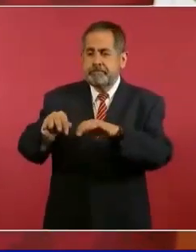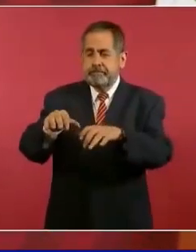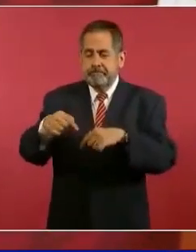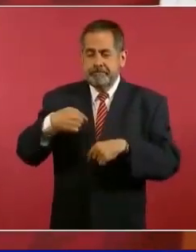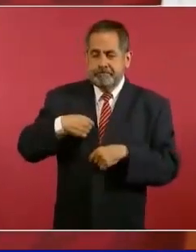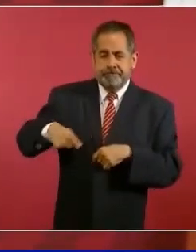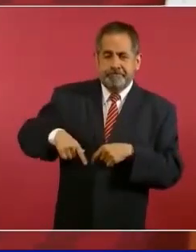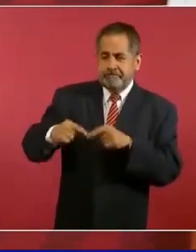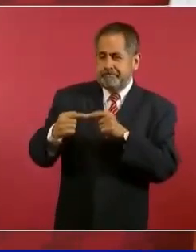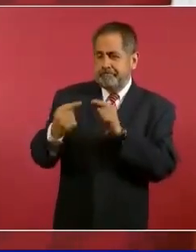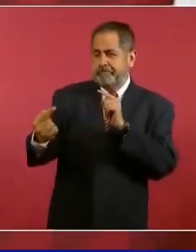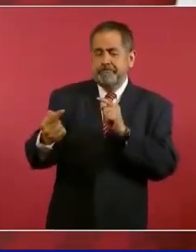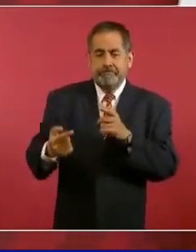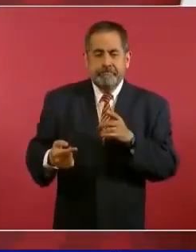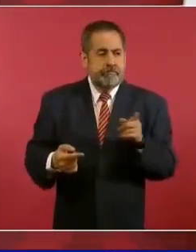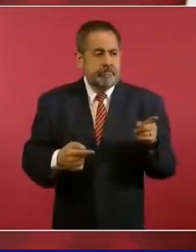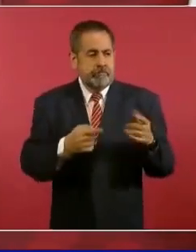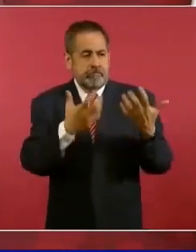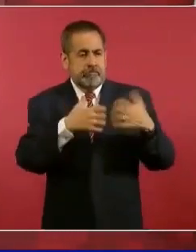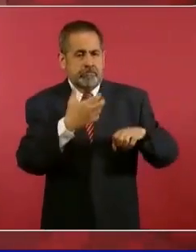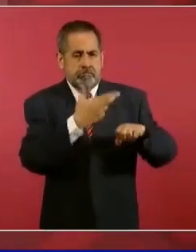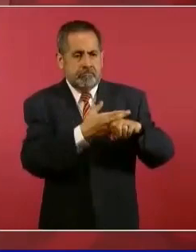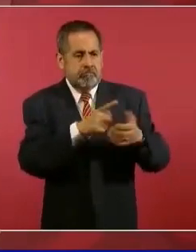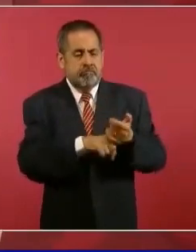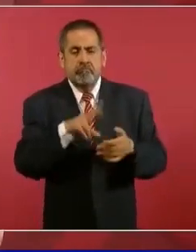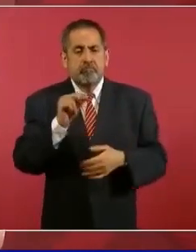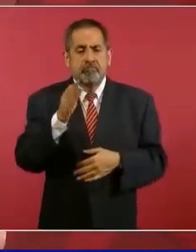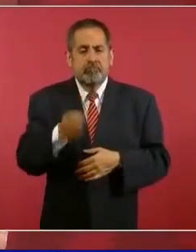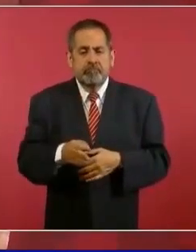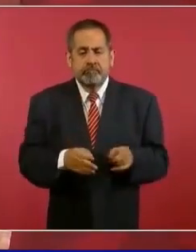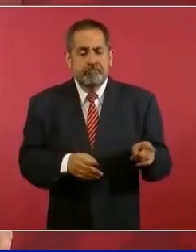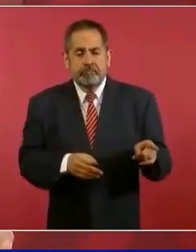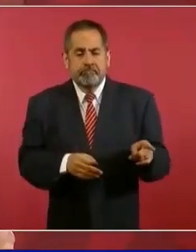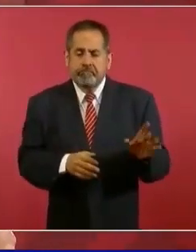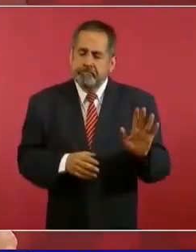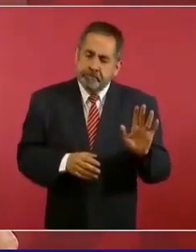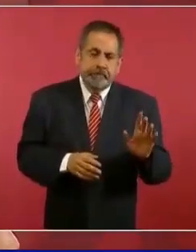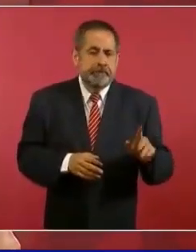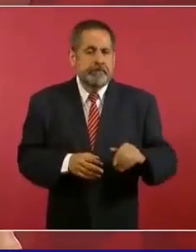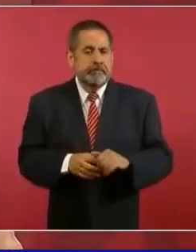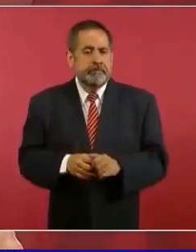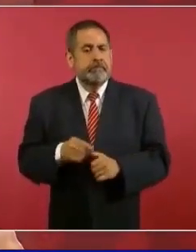gobierno, el sector empresarial no aceptó, pero